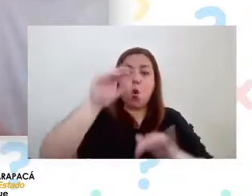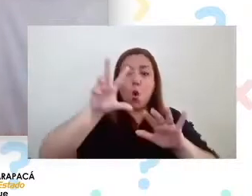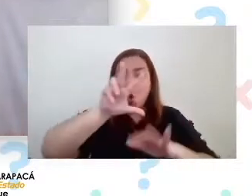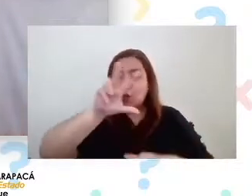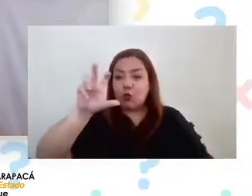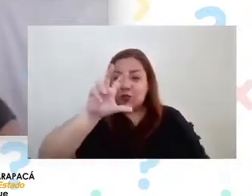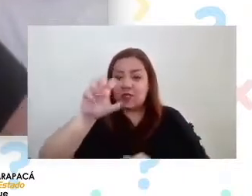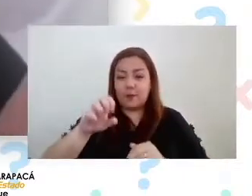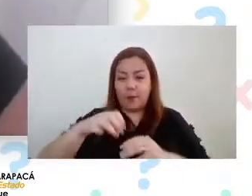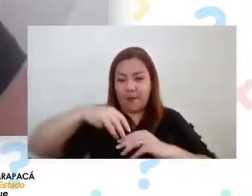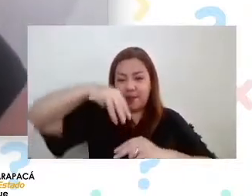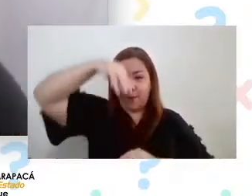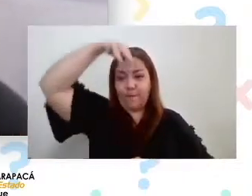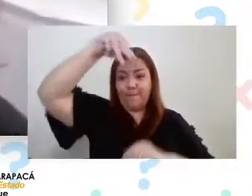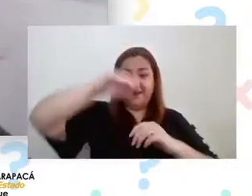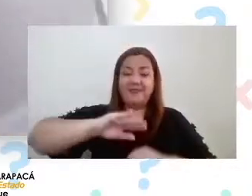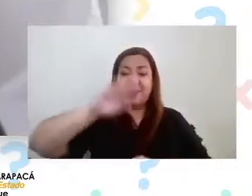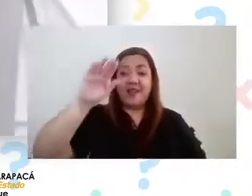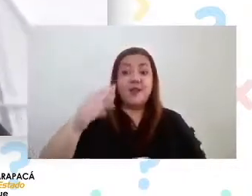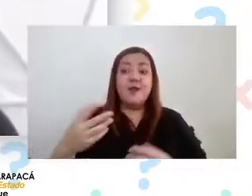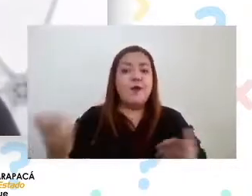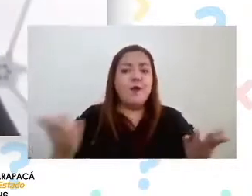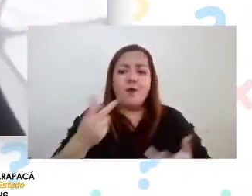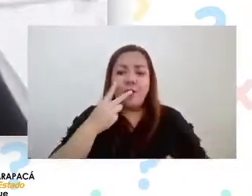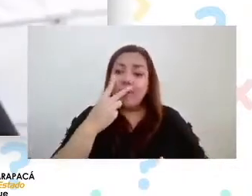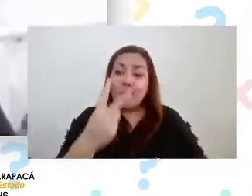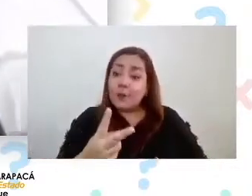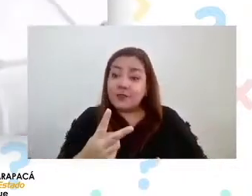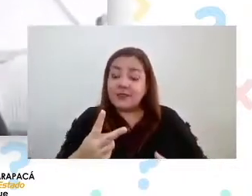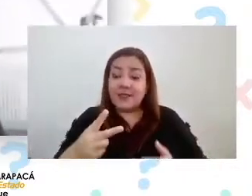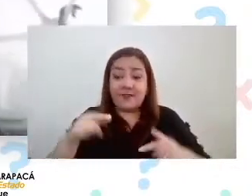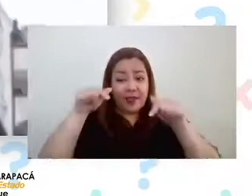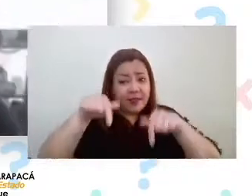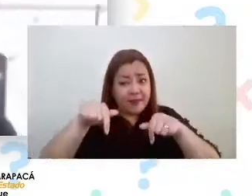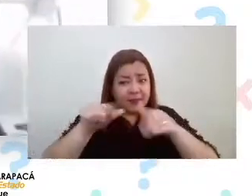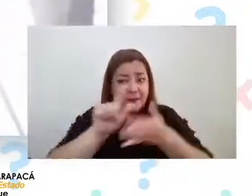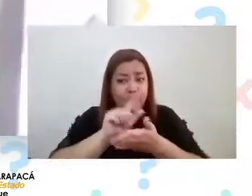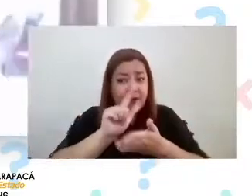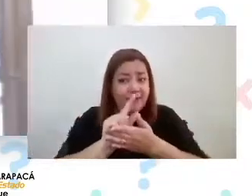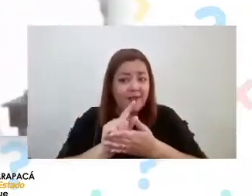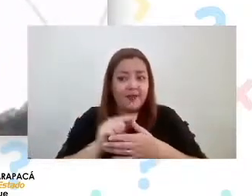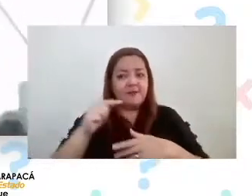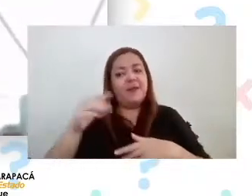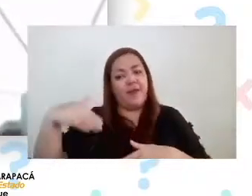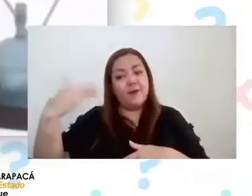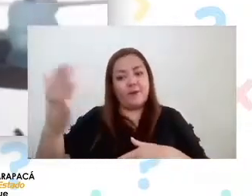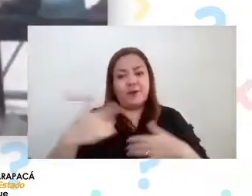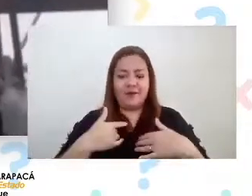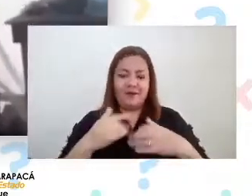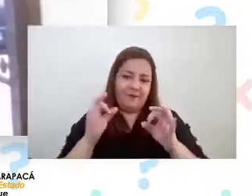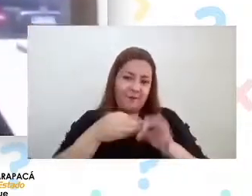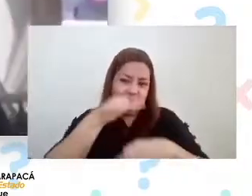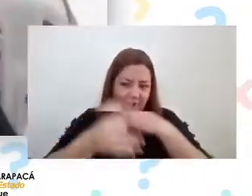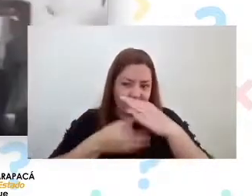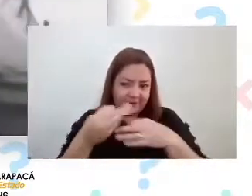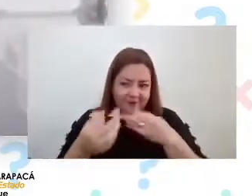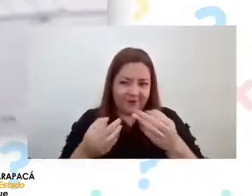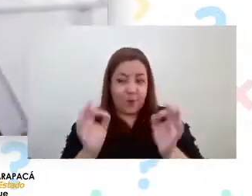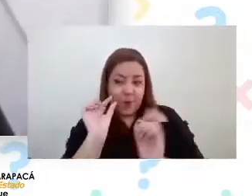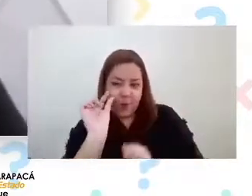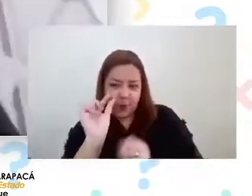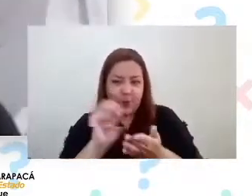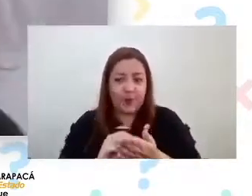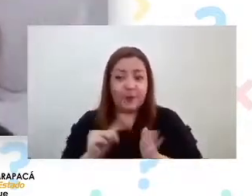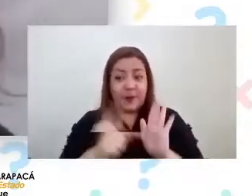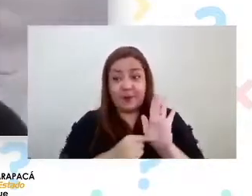Y bueno, cómo se ve este refugio para investigadores, que luego les vamos a conversar un poco más en una presentación que tengo preparada para